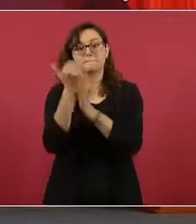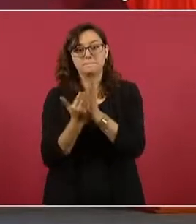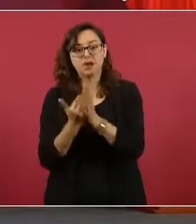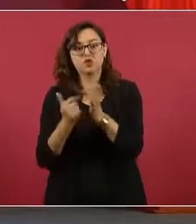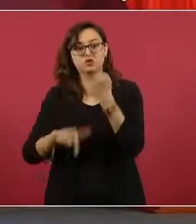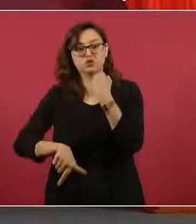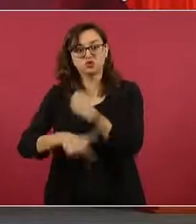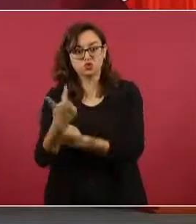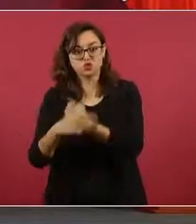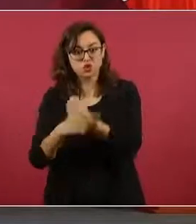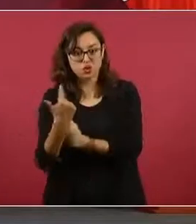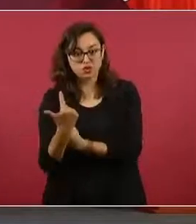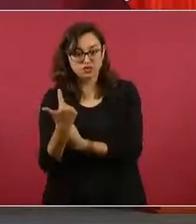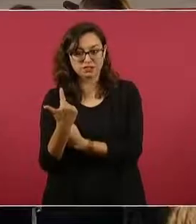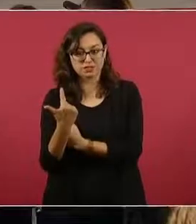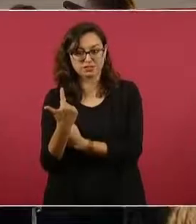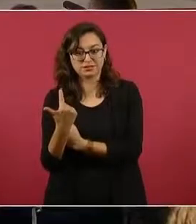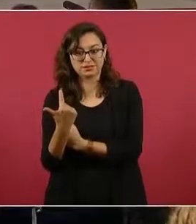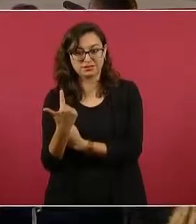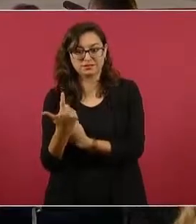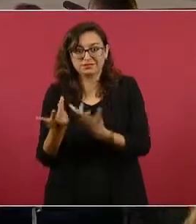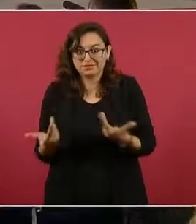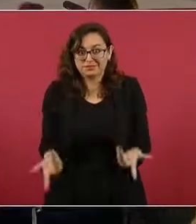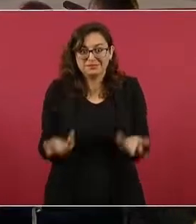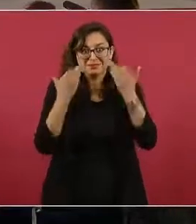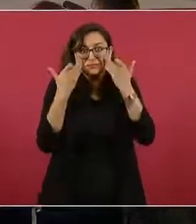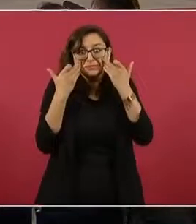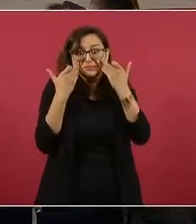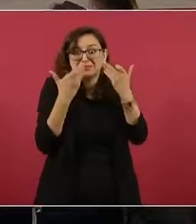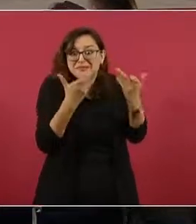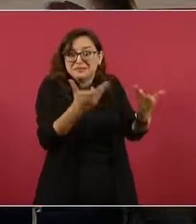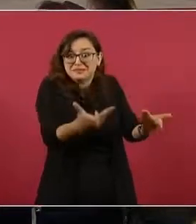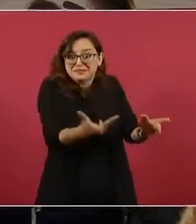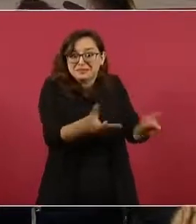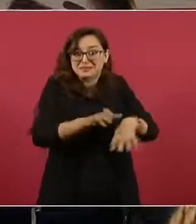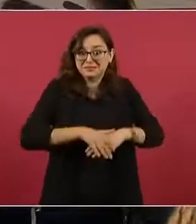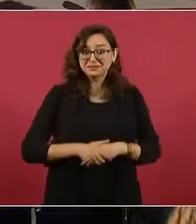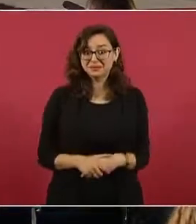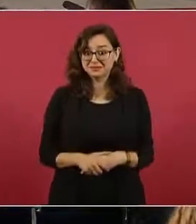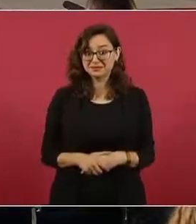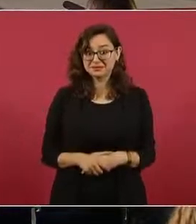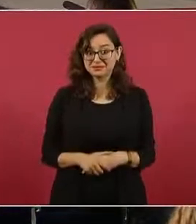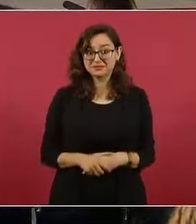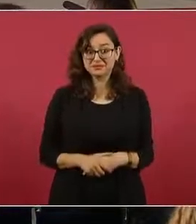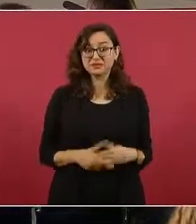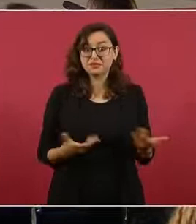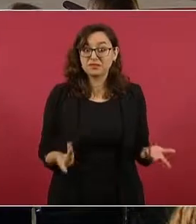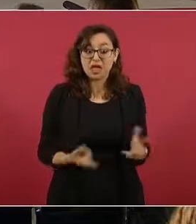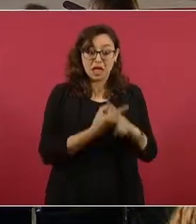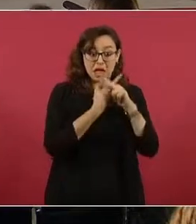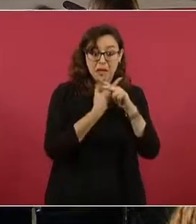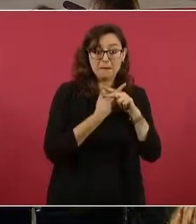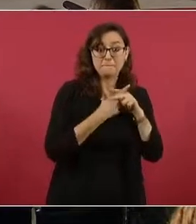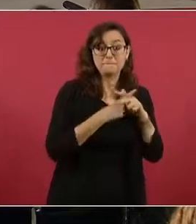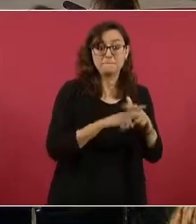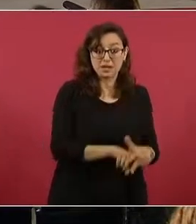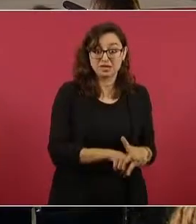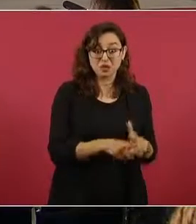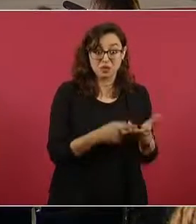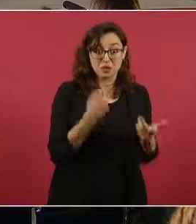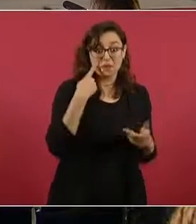12. Aquí está 46, 53,